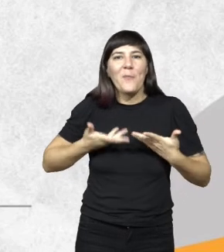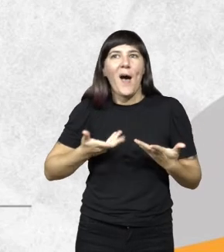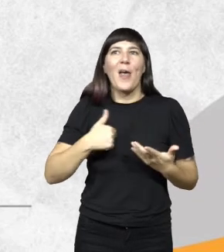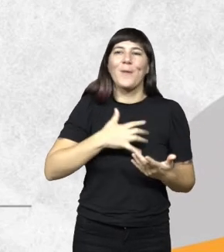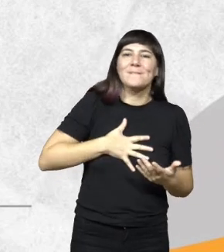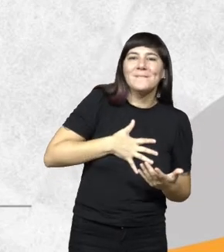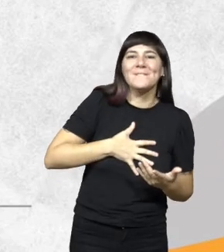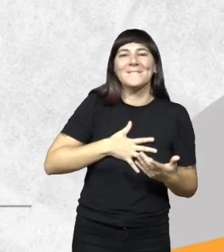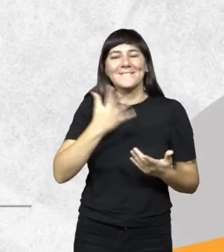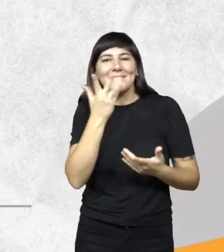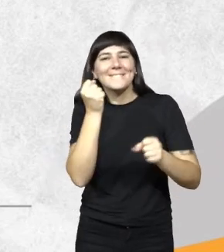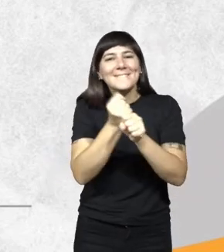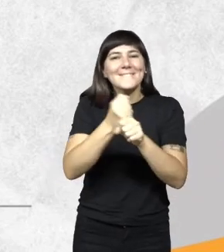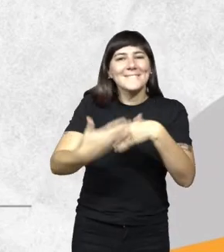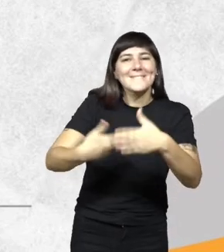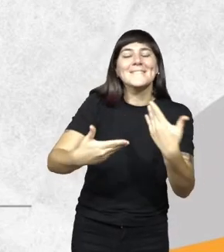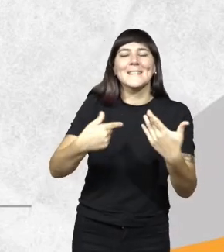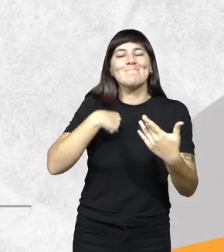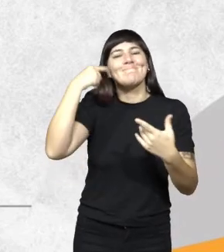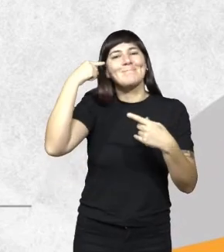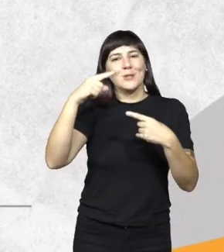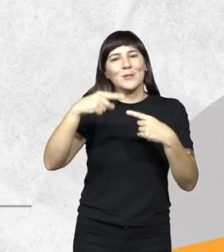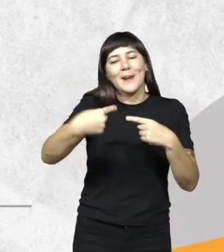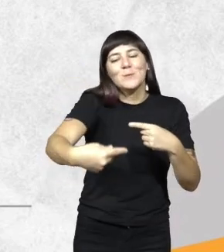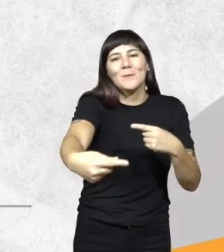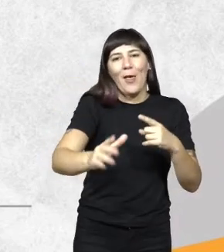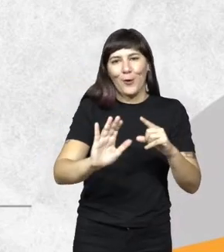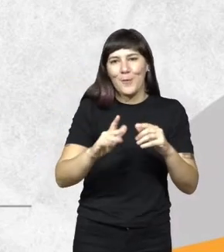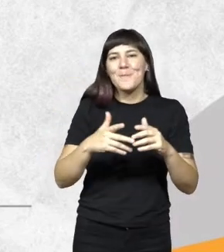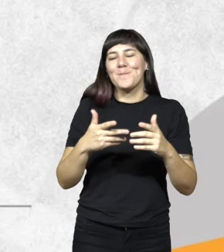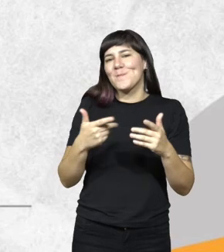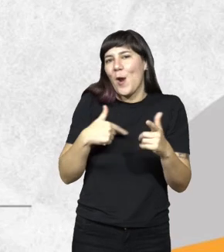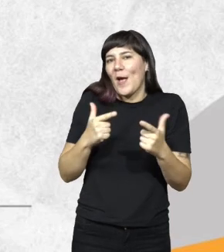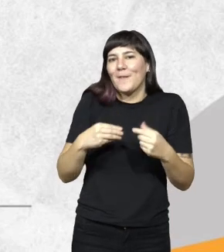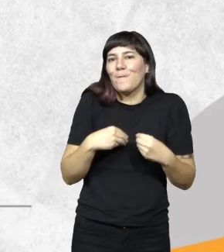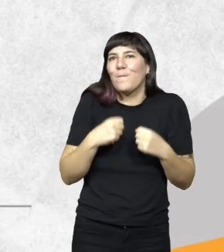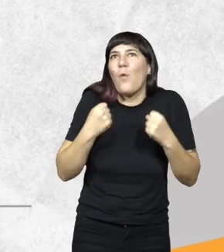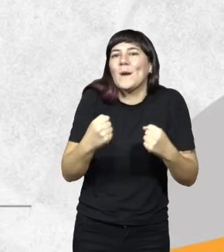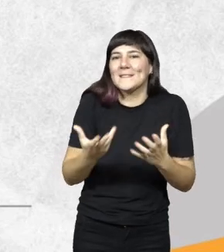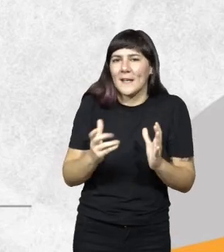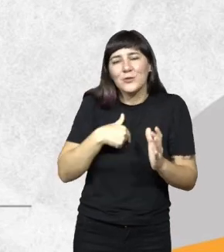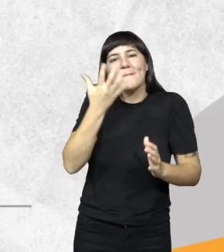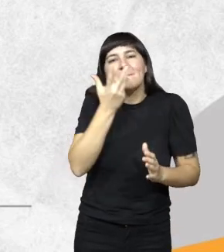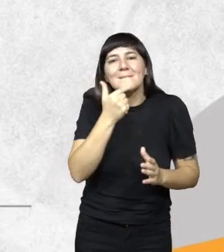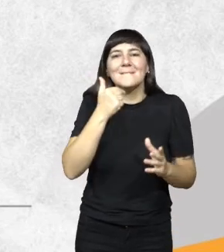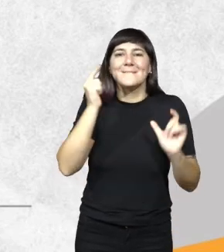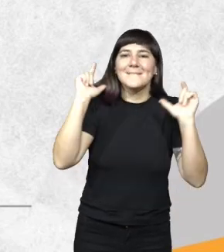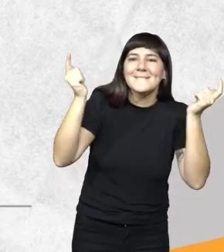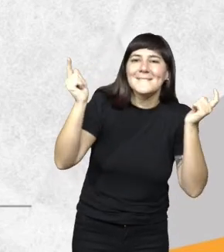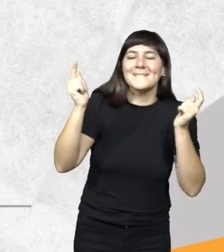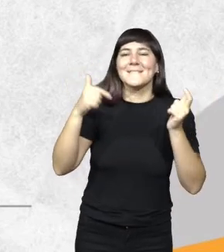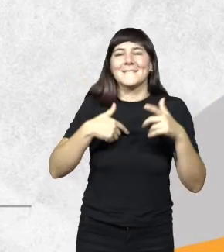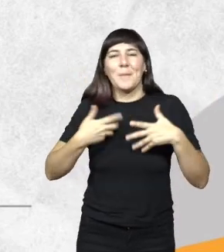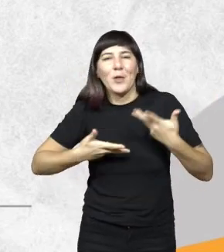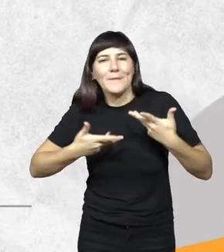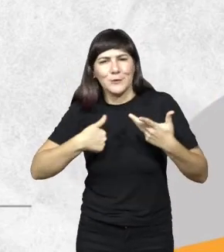soy consciente de los resultados de mis actos, no empleo fuerza. Entonces, trabajo, trabajo, trabajo por gusto, por motivación y porque